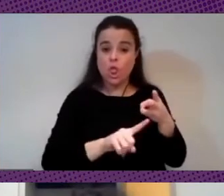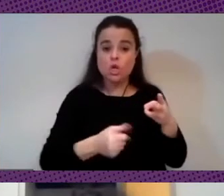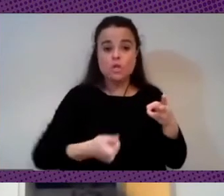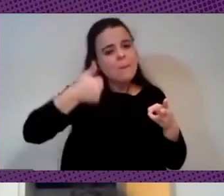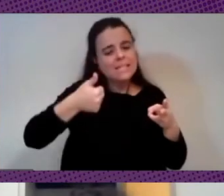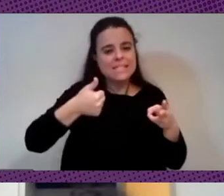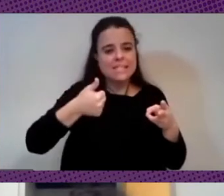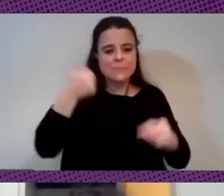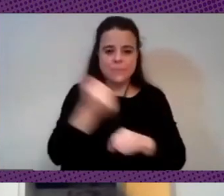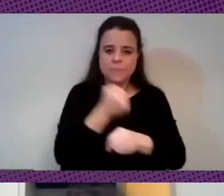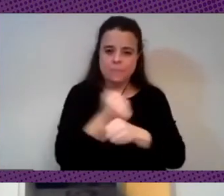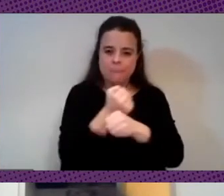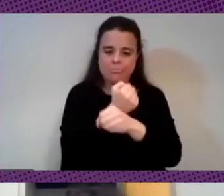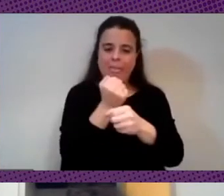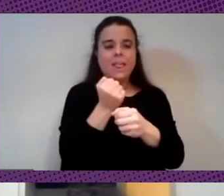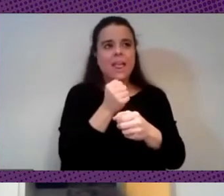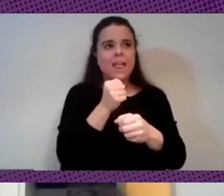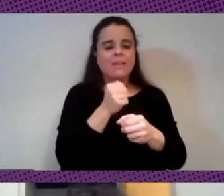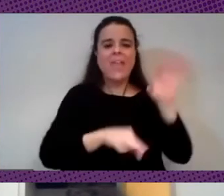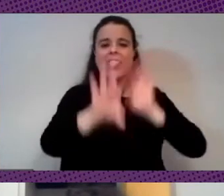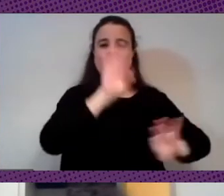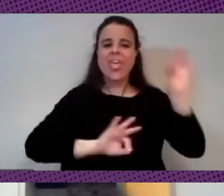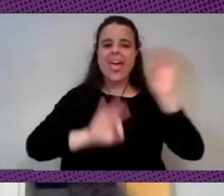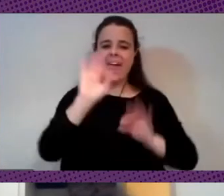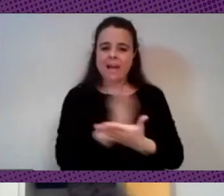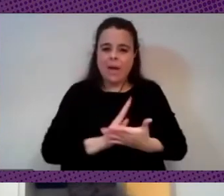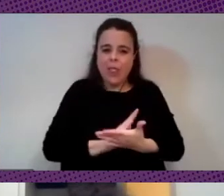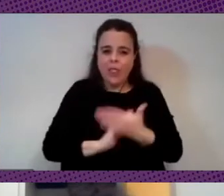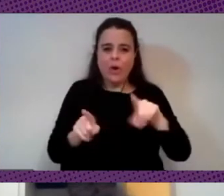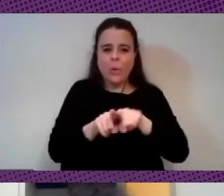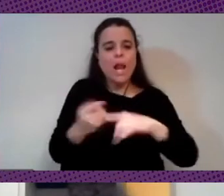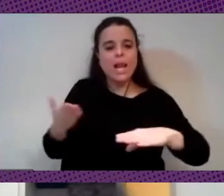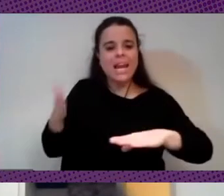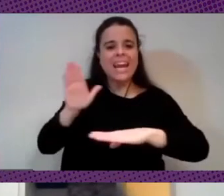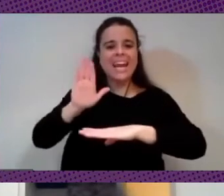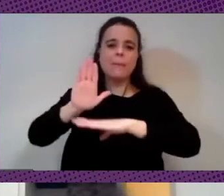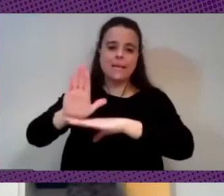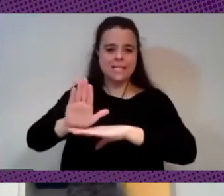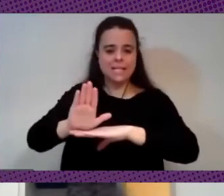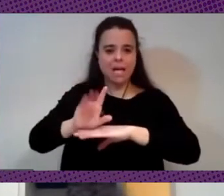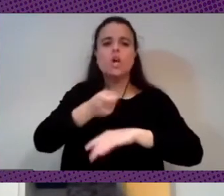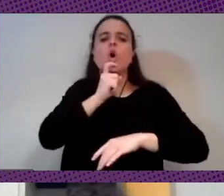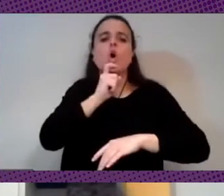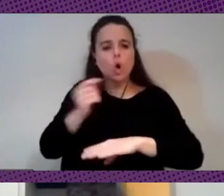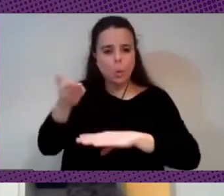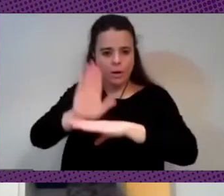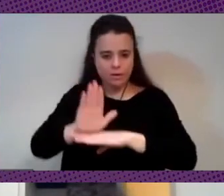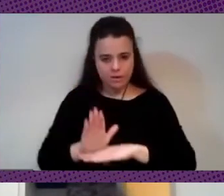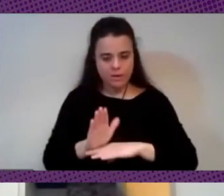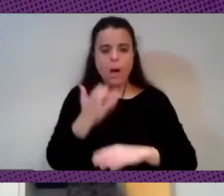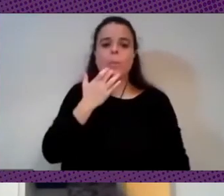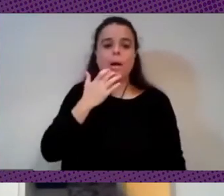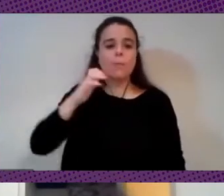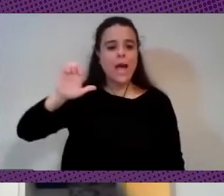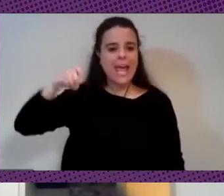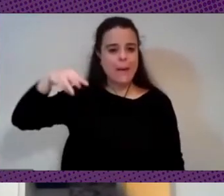de deliberación de representar cómo se representa en el caso de Emiliano como cuando